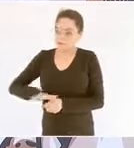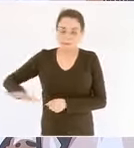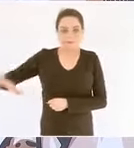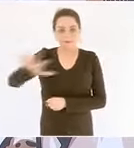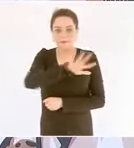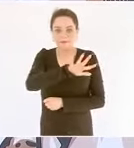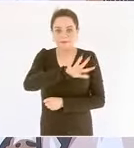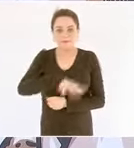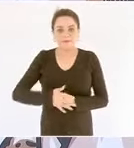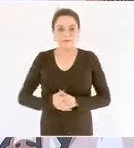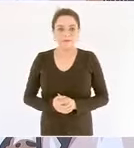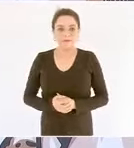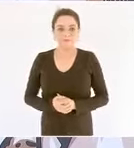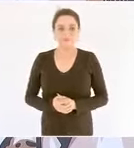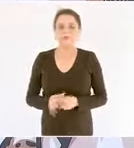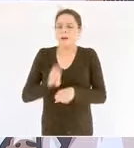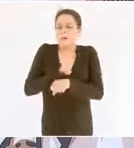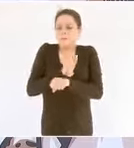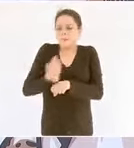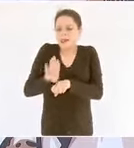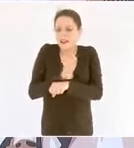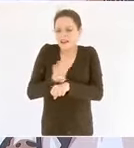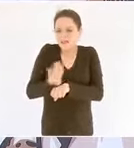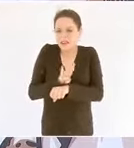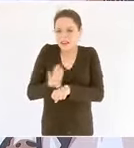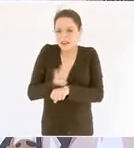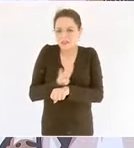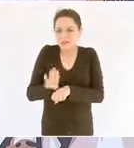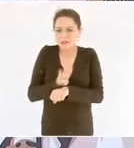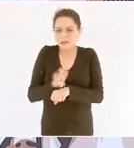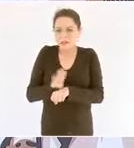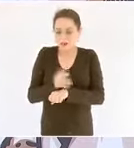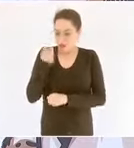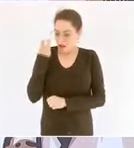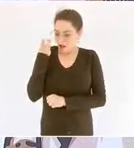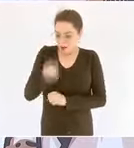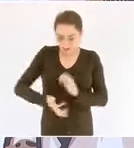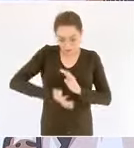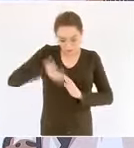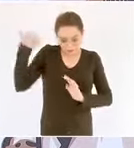y los beneficios del petróleo